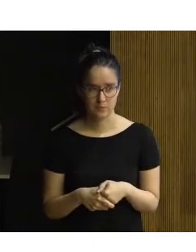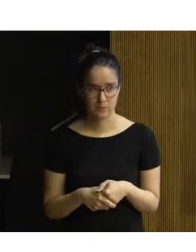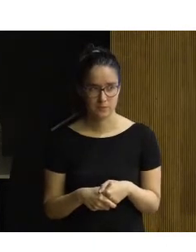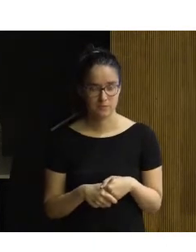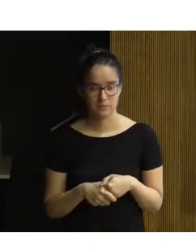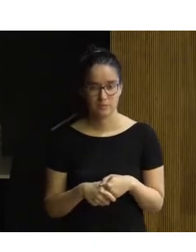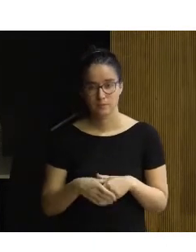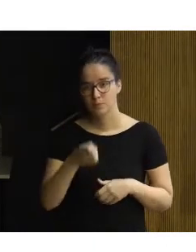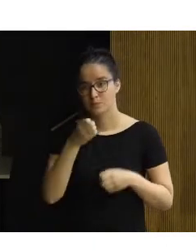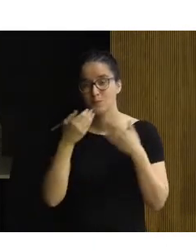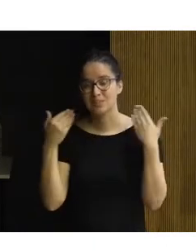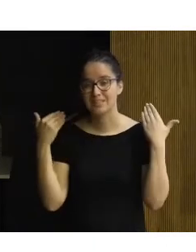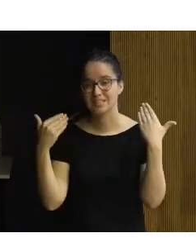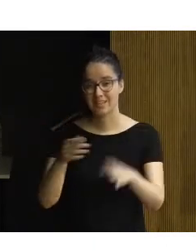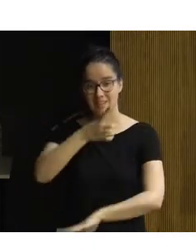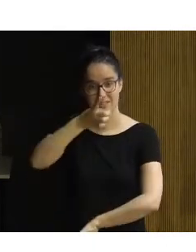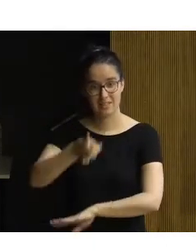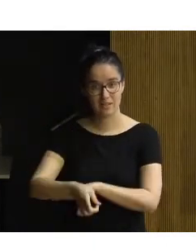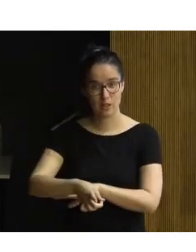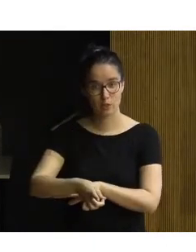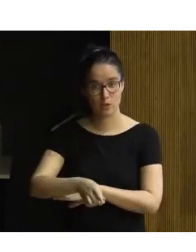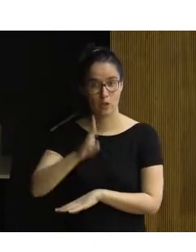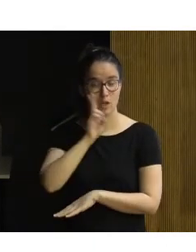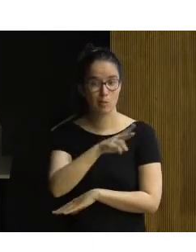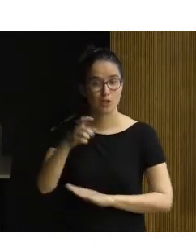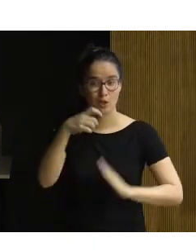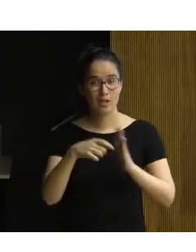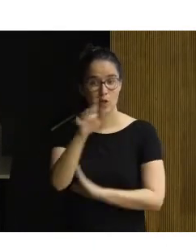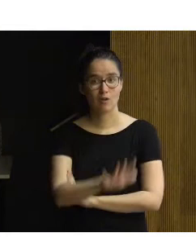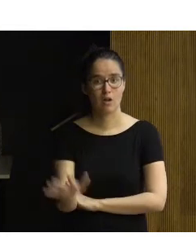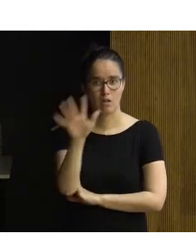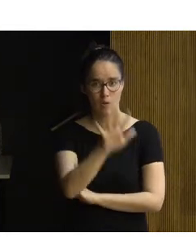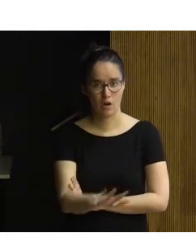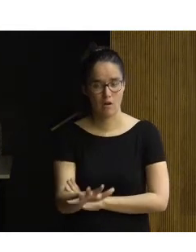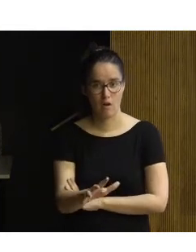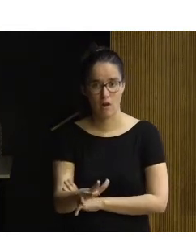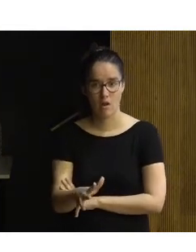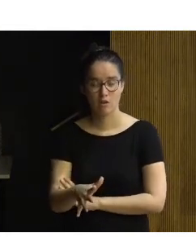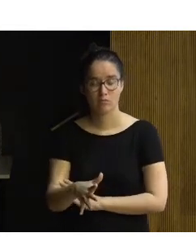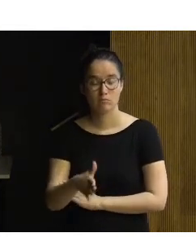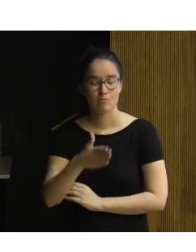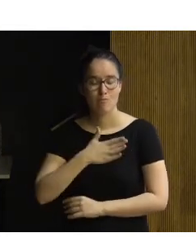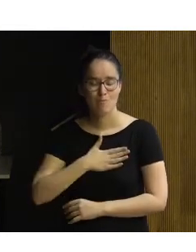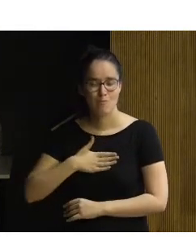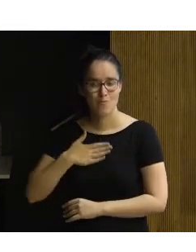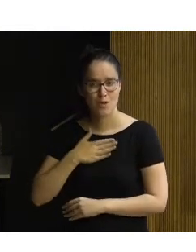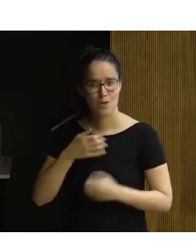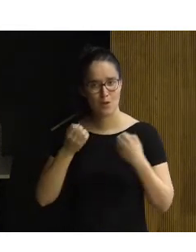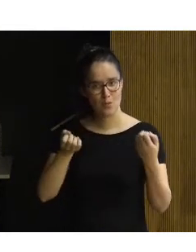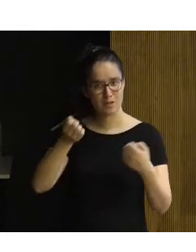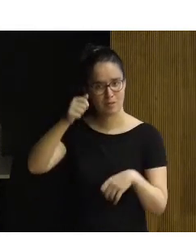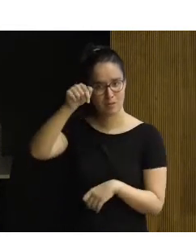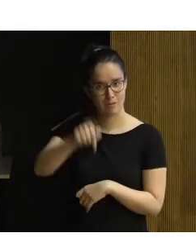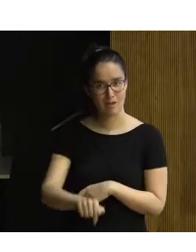Muchas gracias al director del Museo Arqueológico Nacional. Es un verdadero placer encontrarnos aquí,